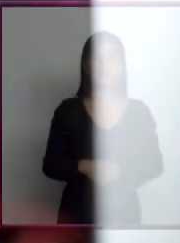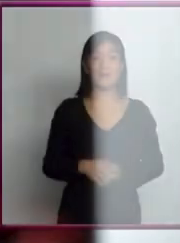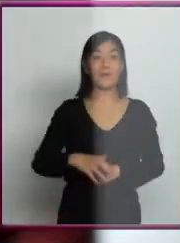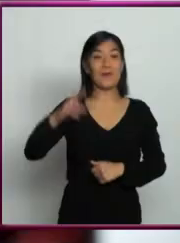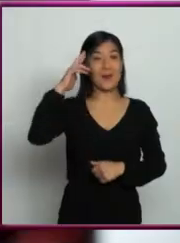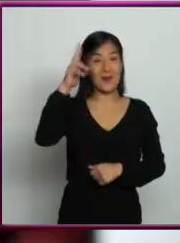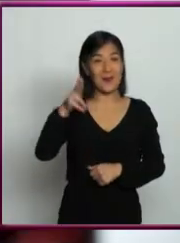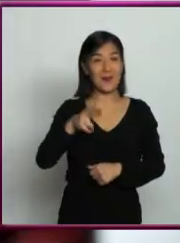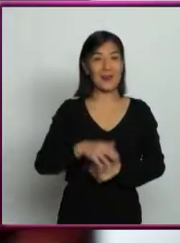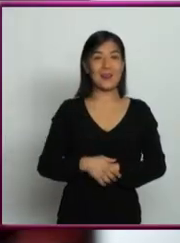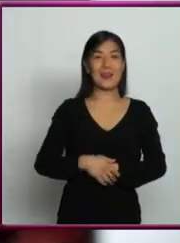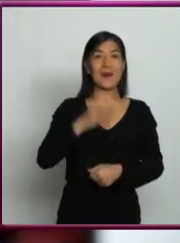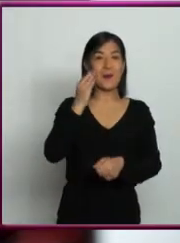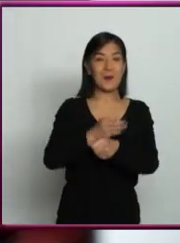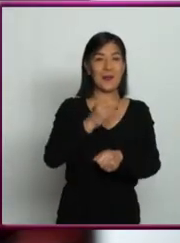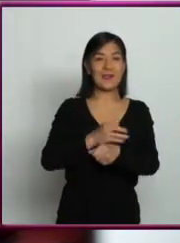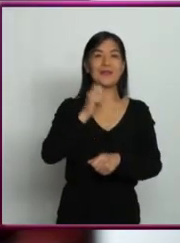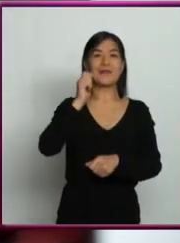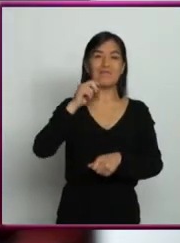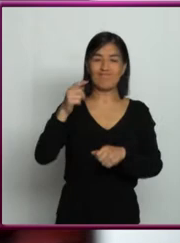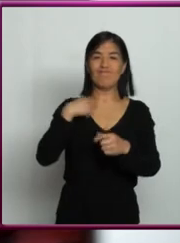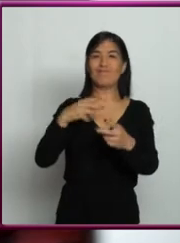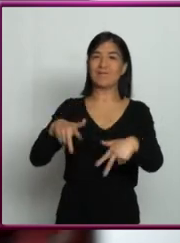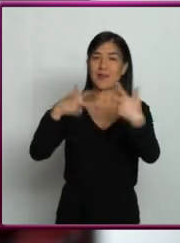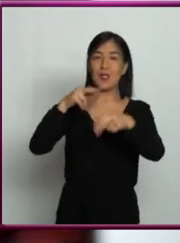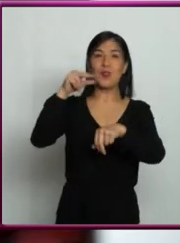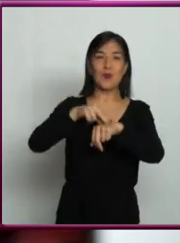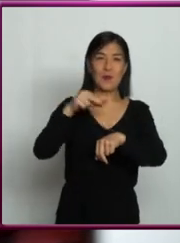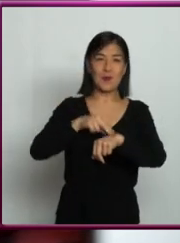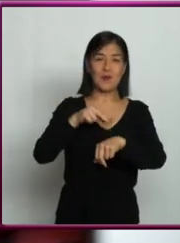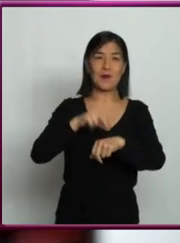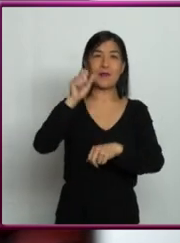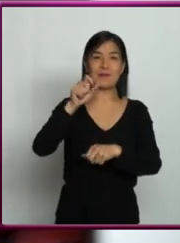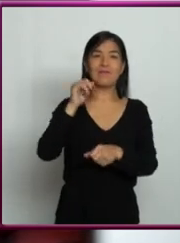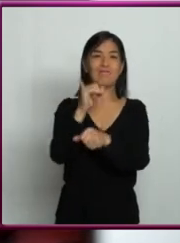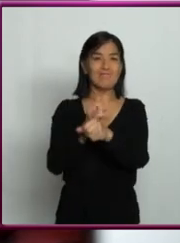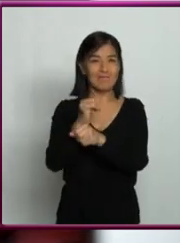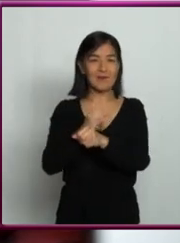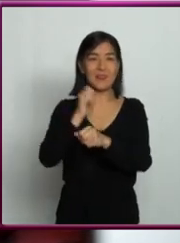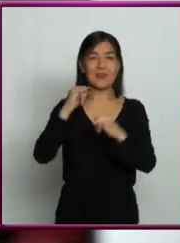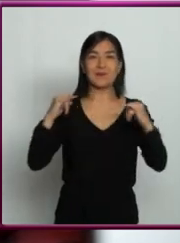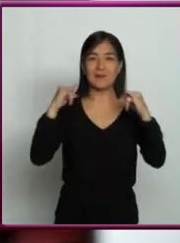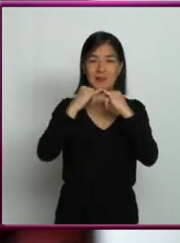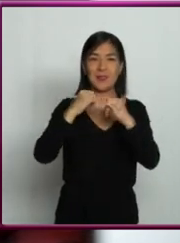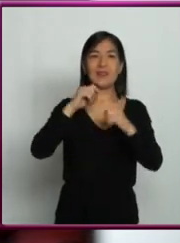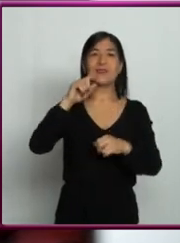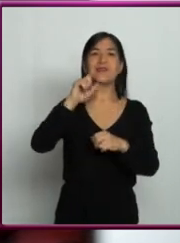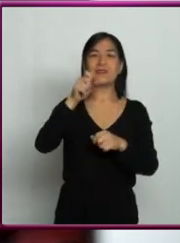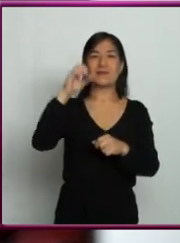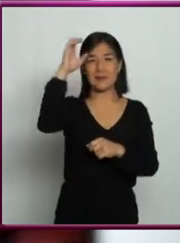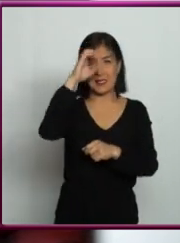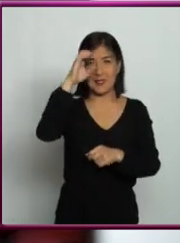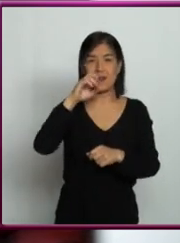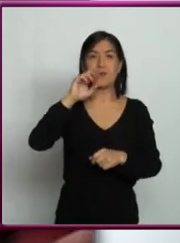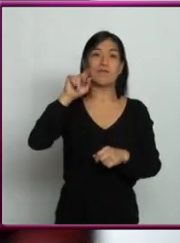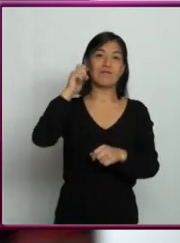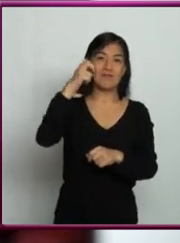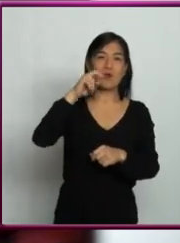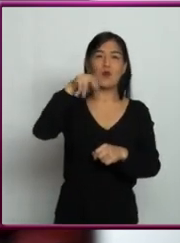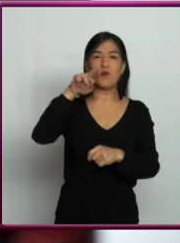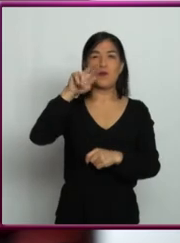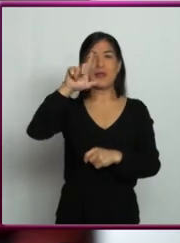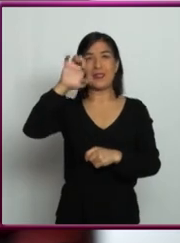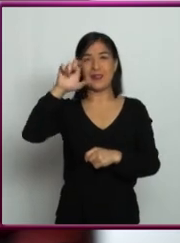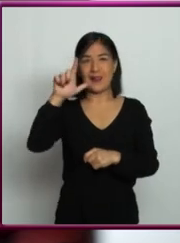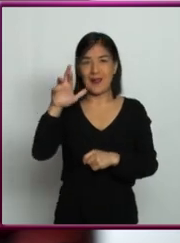Hola, estamos con la doctora Antígona Segura, de investigadora del Instituto, de Ciencias Nucleares de la Universidad Nacional Autónoma de México. ¿Qué